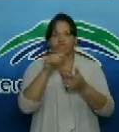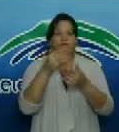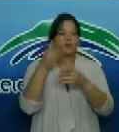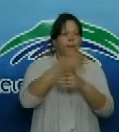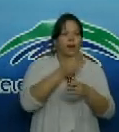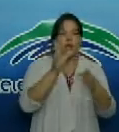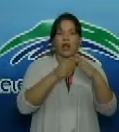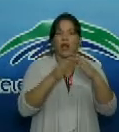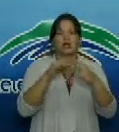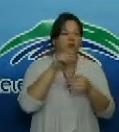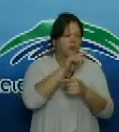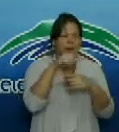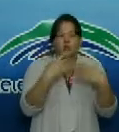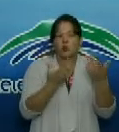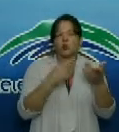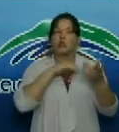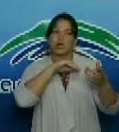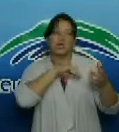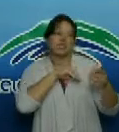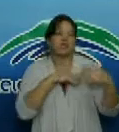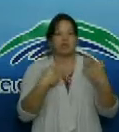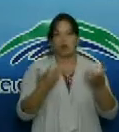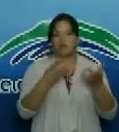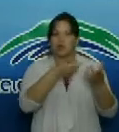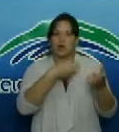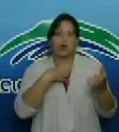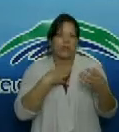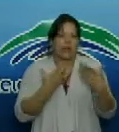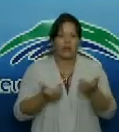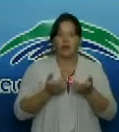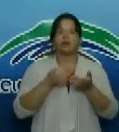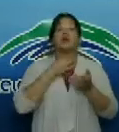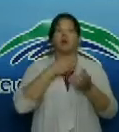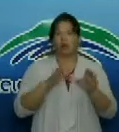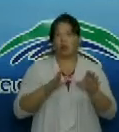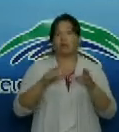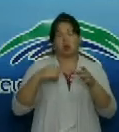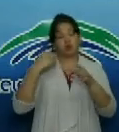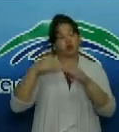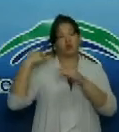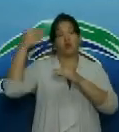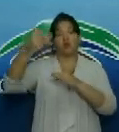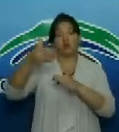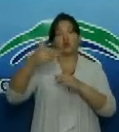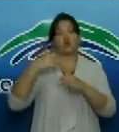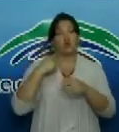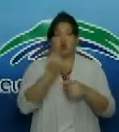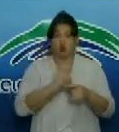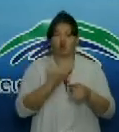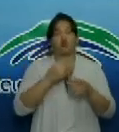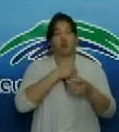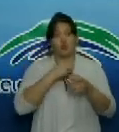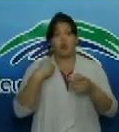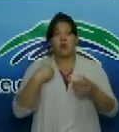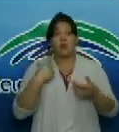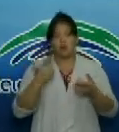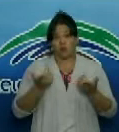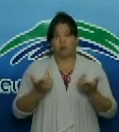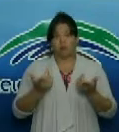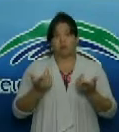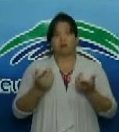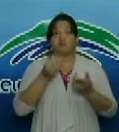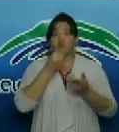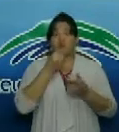una parte de nuestra preparación para nuestro futuro como médicos entonces estamos volcados en esta pesquisa activa para